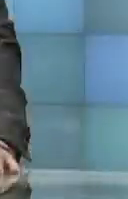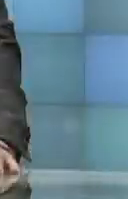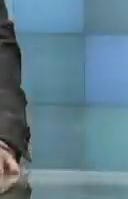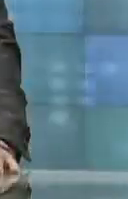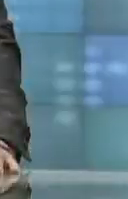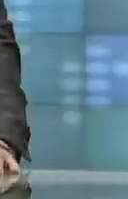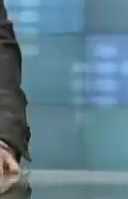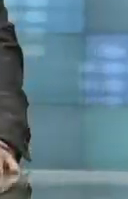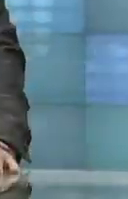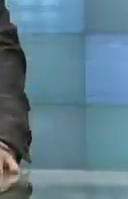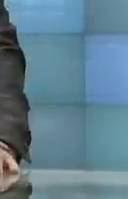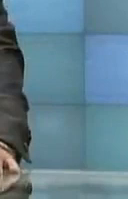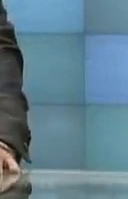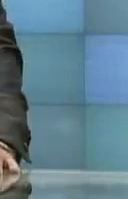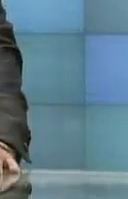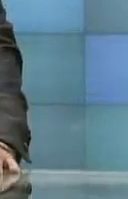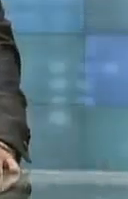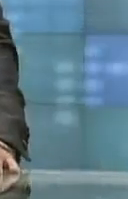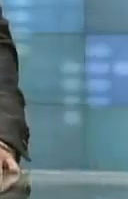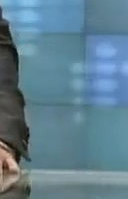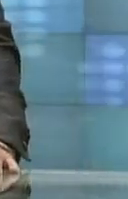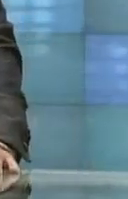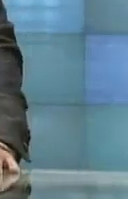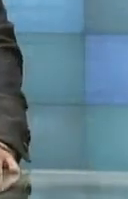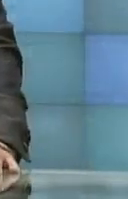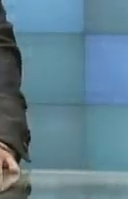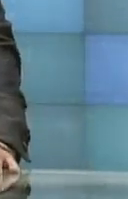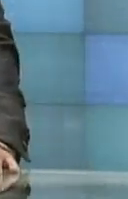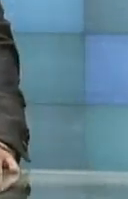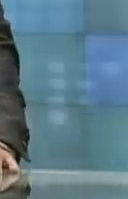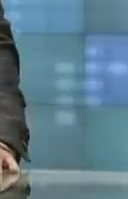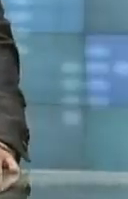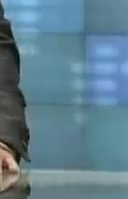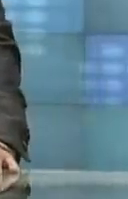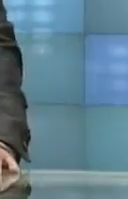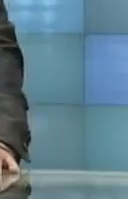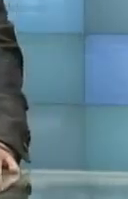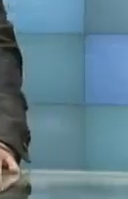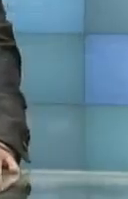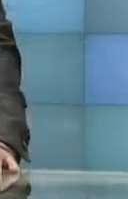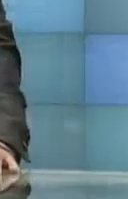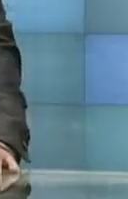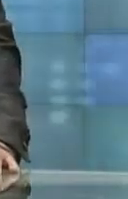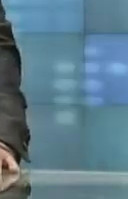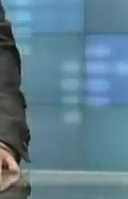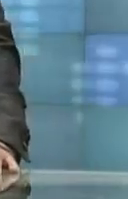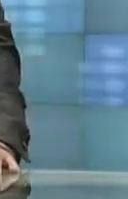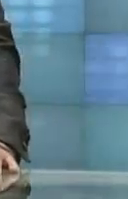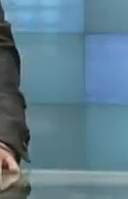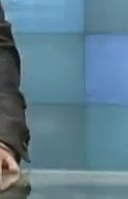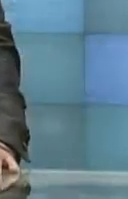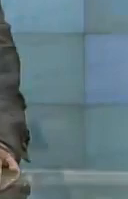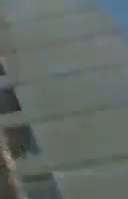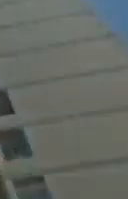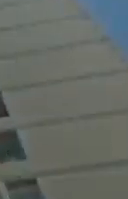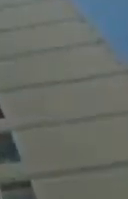Y en el marco del jueves de vivienda a esta hora inicia la actividad presidencial. Adelante.